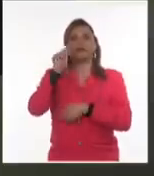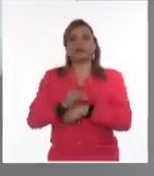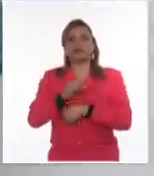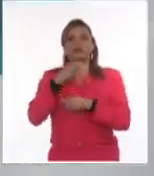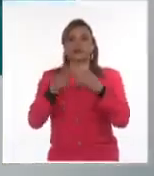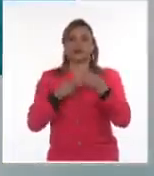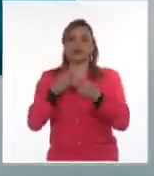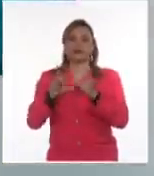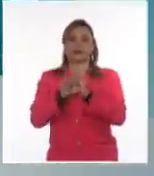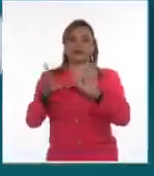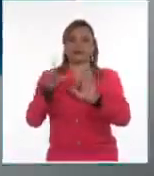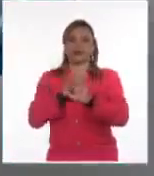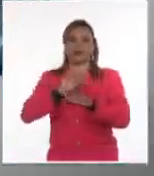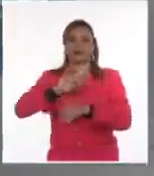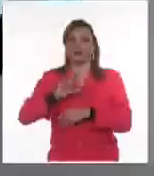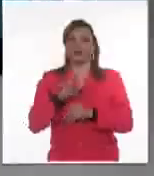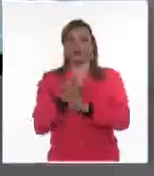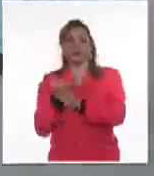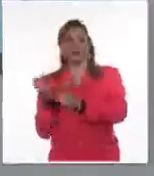actuar.